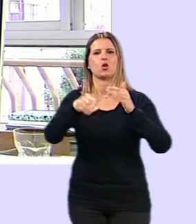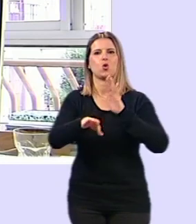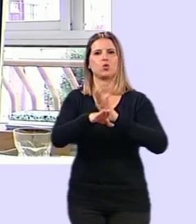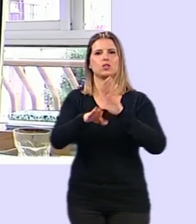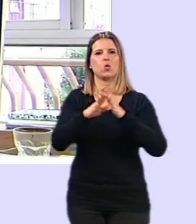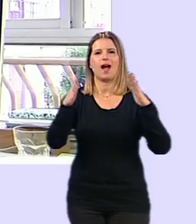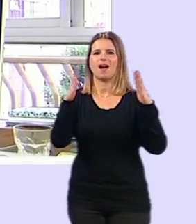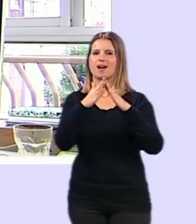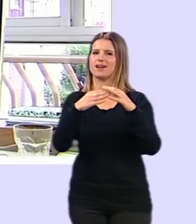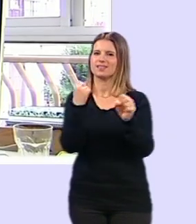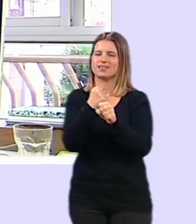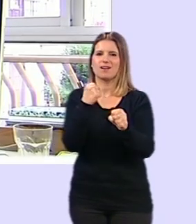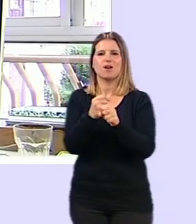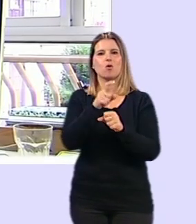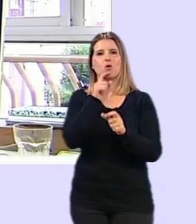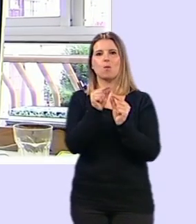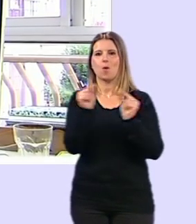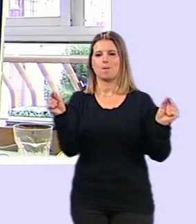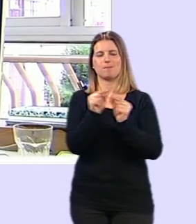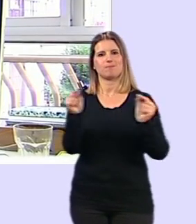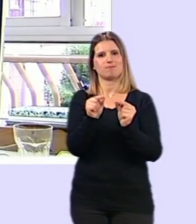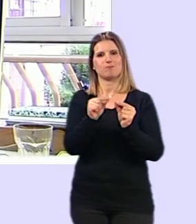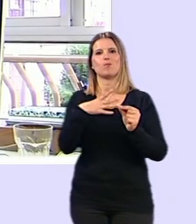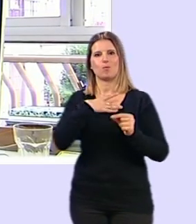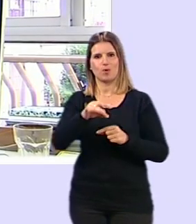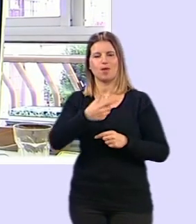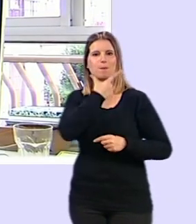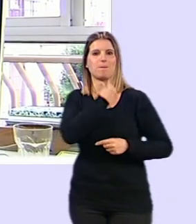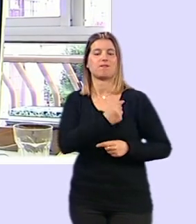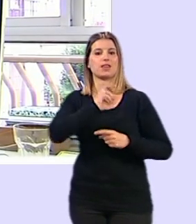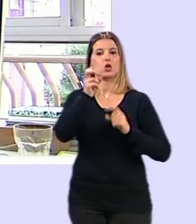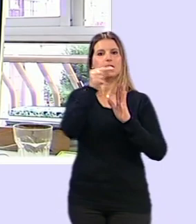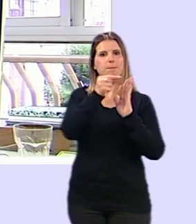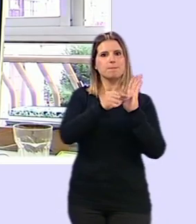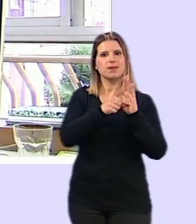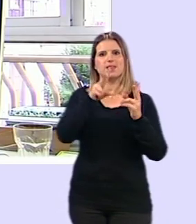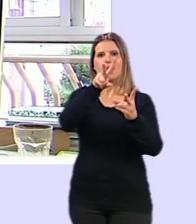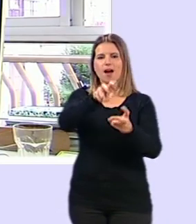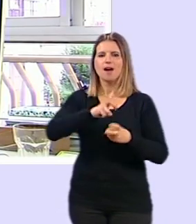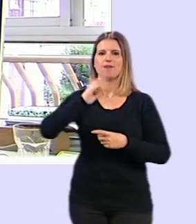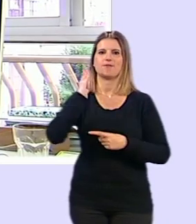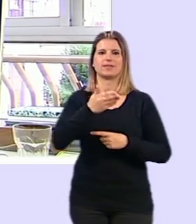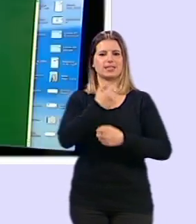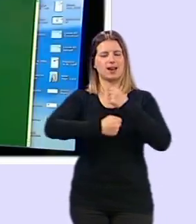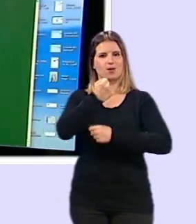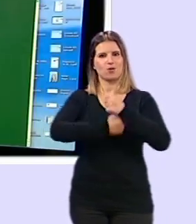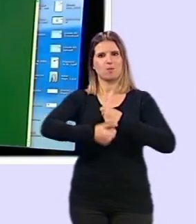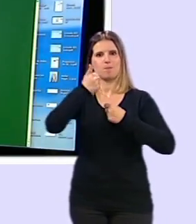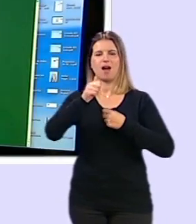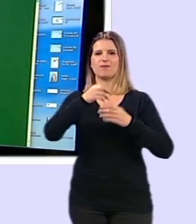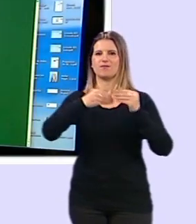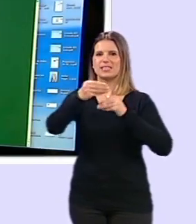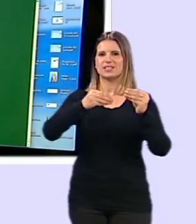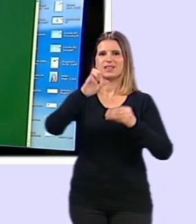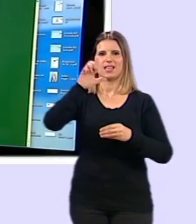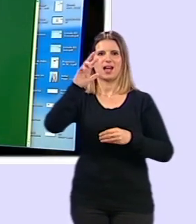como medida de distanciamiento social. También han aprobado otras medidas de carácter fiscal y económico como flexibilizar los ERTE para que